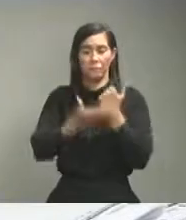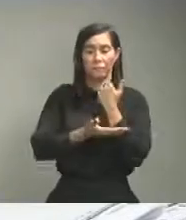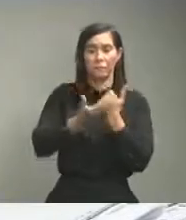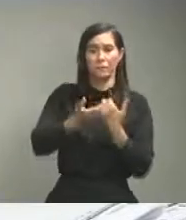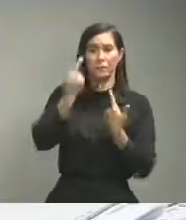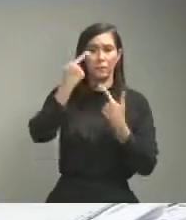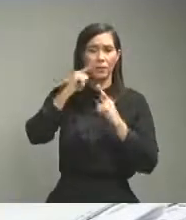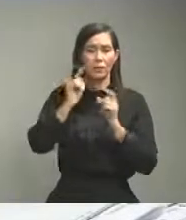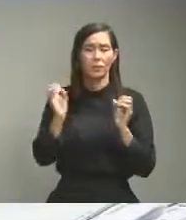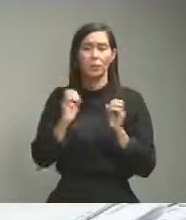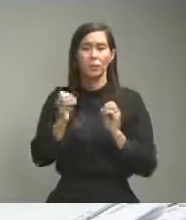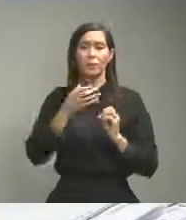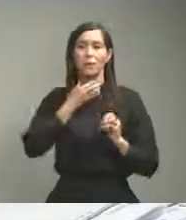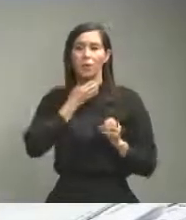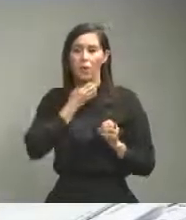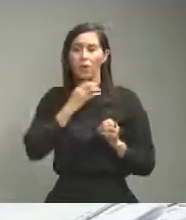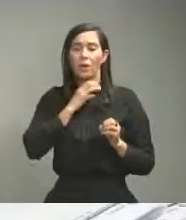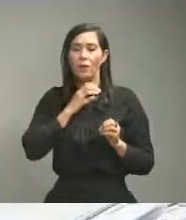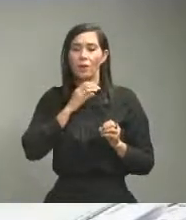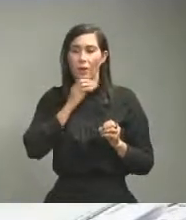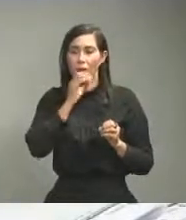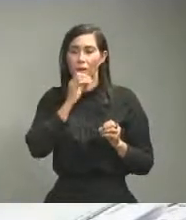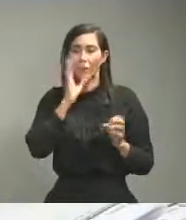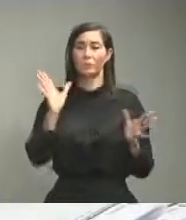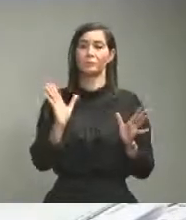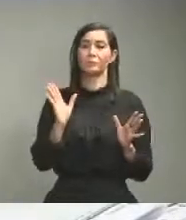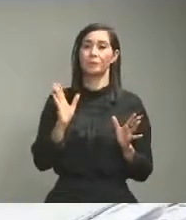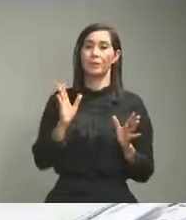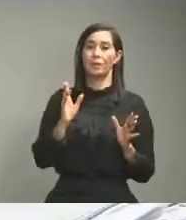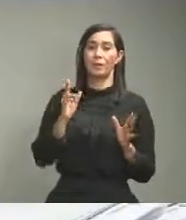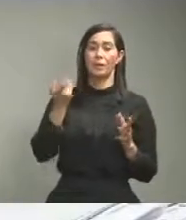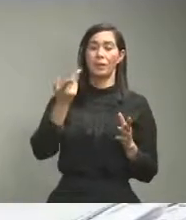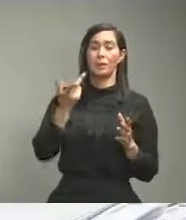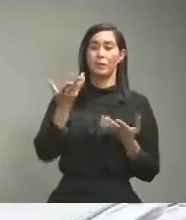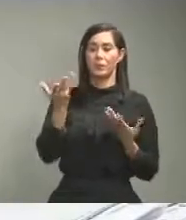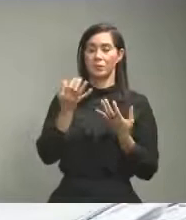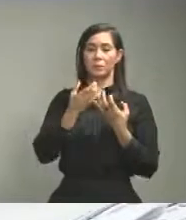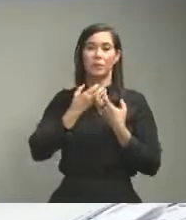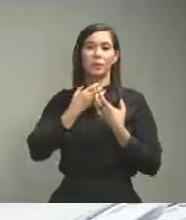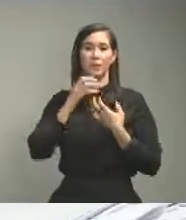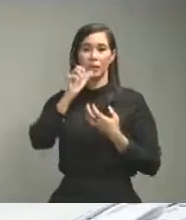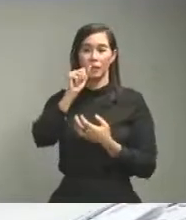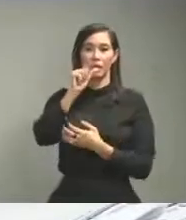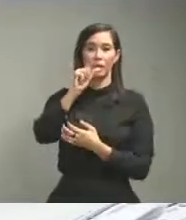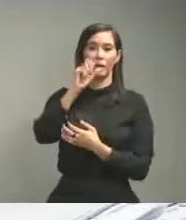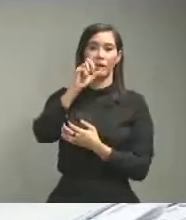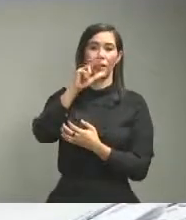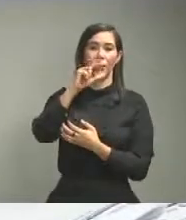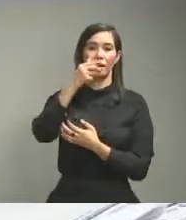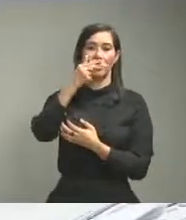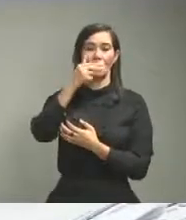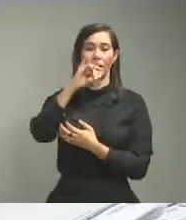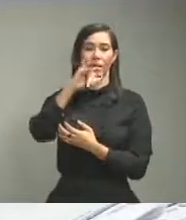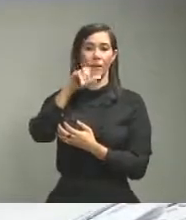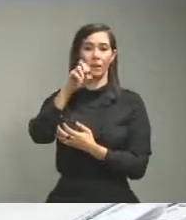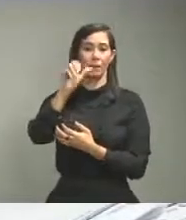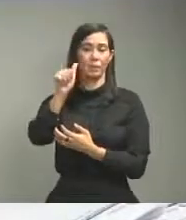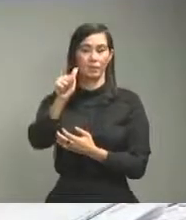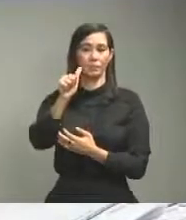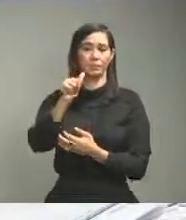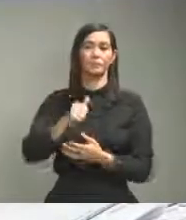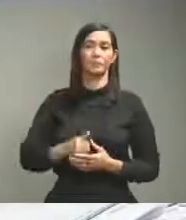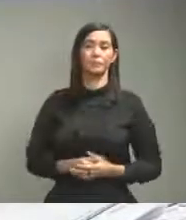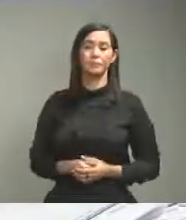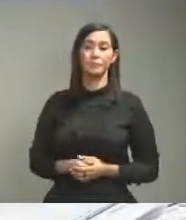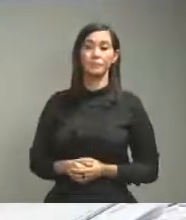solamente una tos que muchos de ustedes pueden ver que es alergia que tengo de años entonces